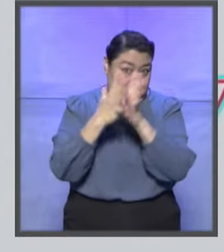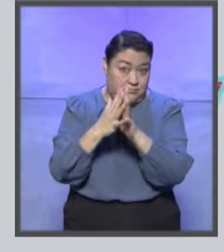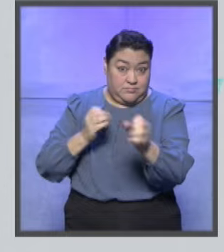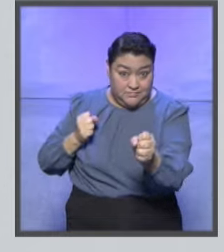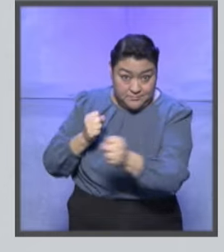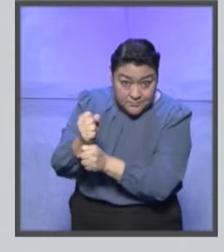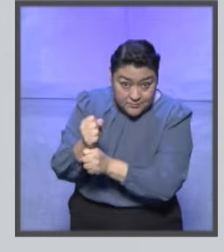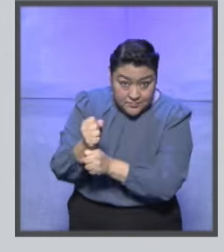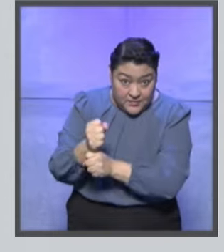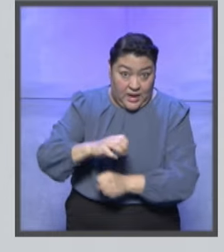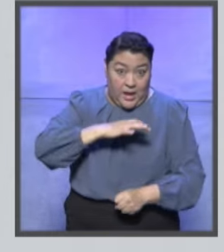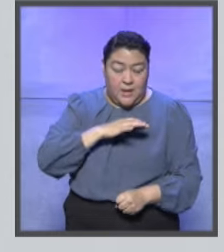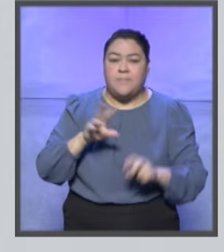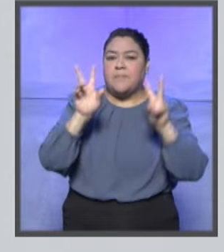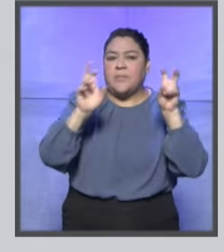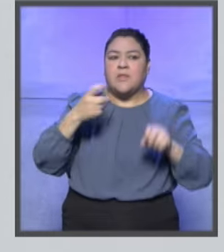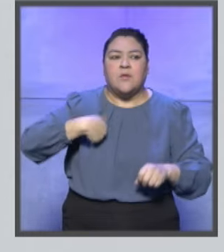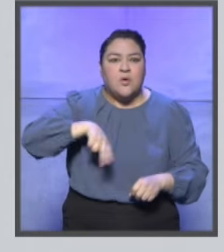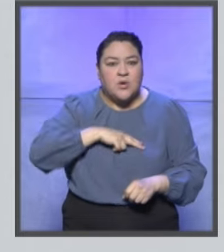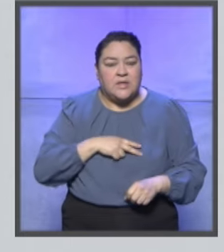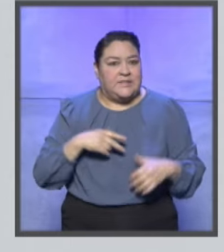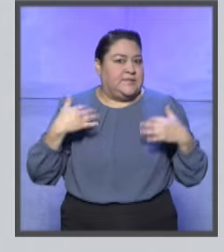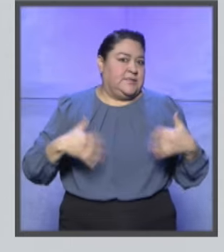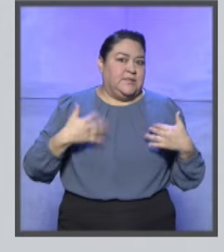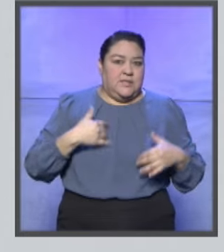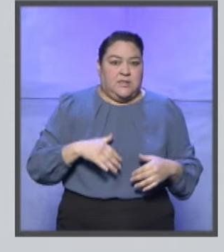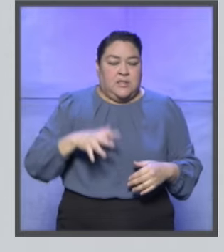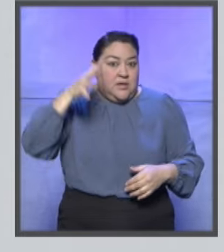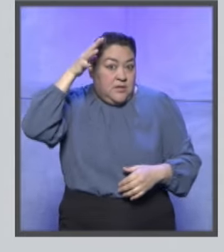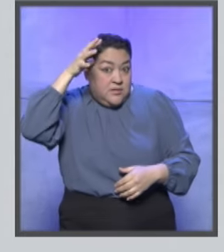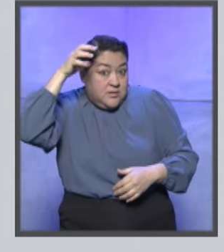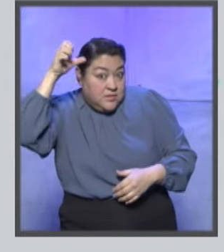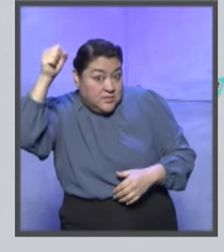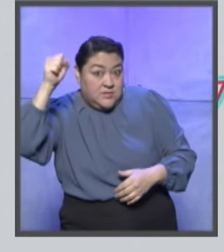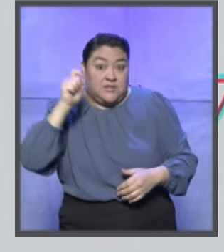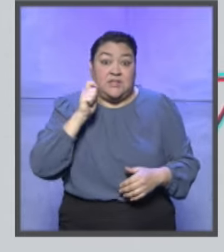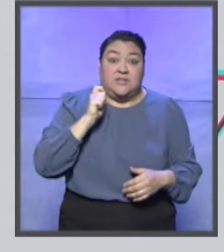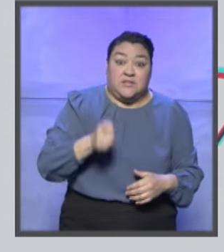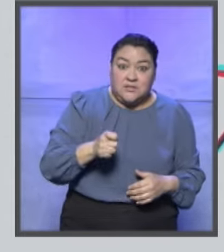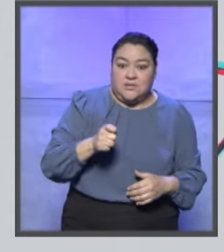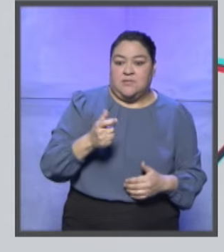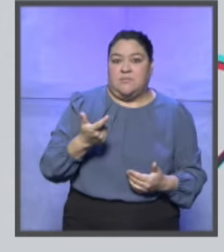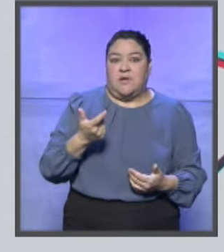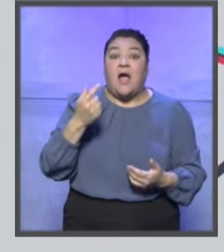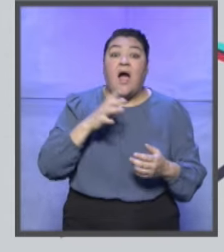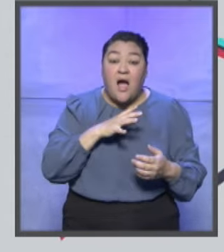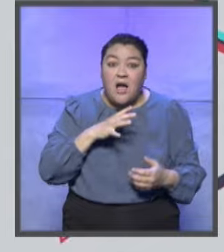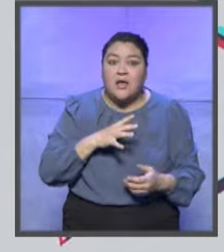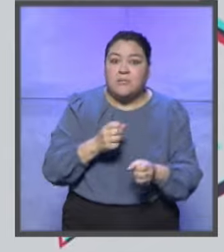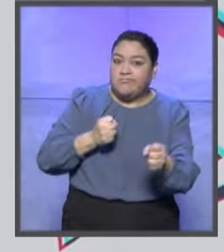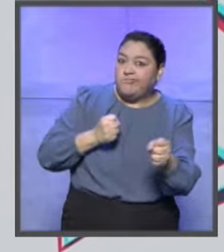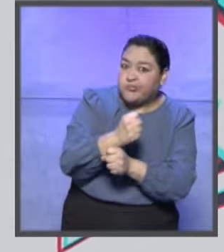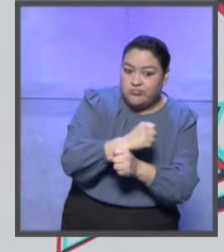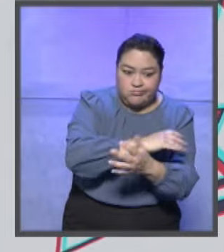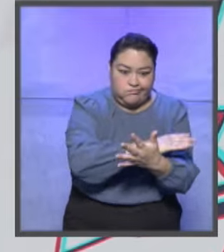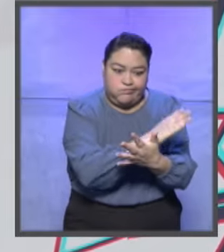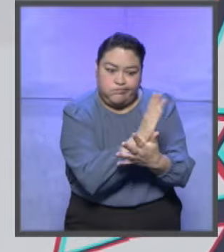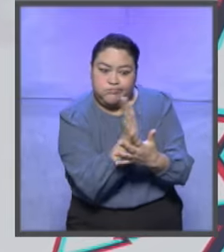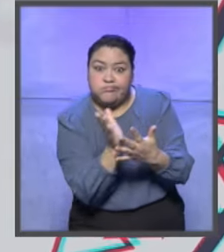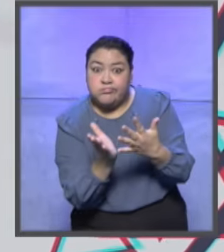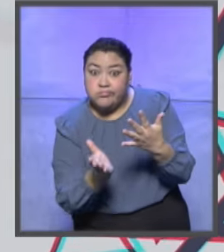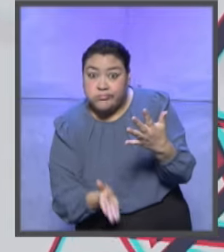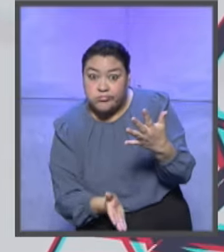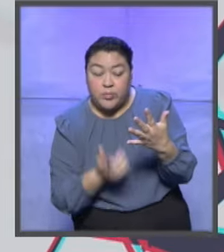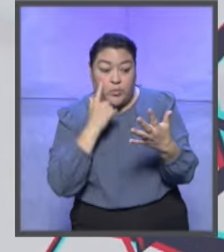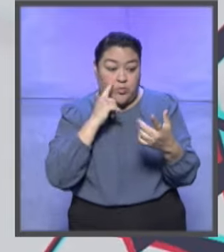género, nos hemos intentado mucho conceptualizar adecuadamente algunos tipos de violencia específica, ¿no? La, por ejemplo,